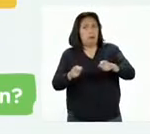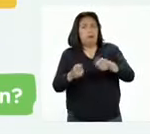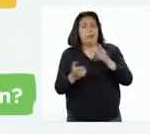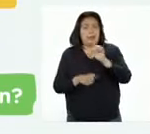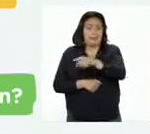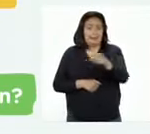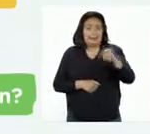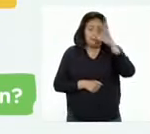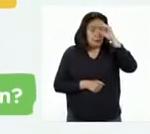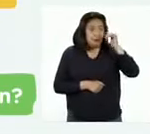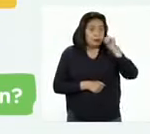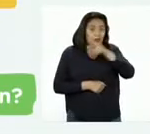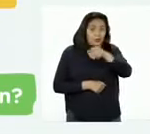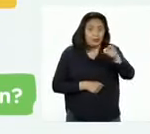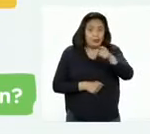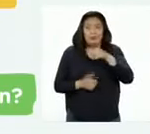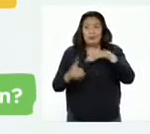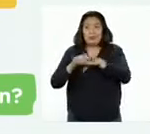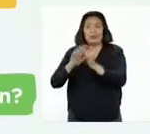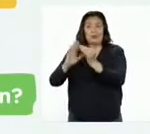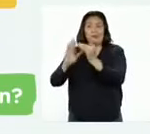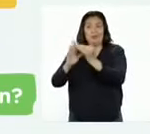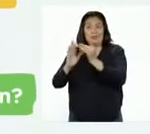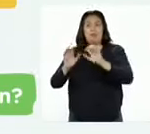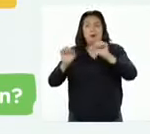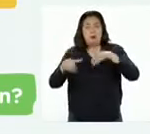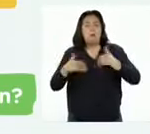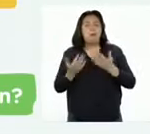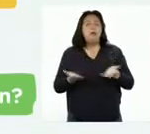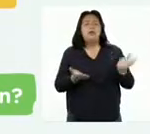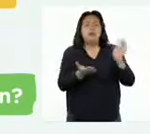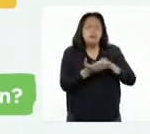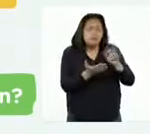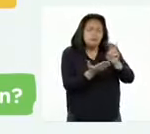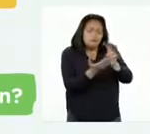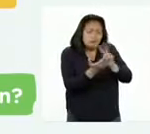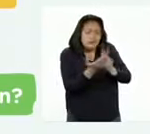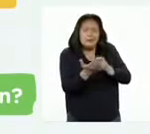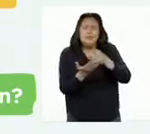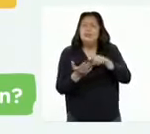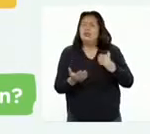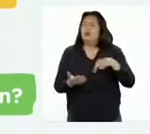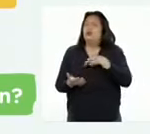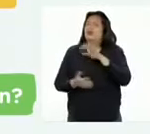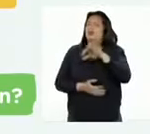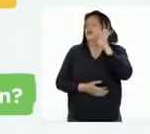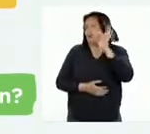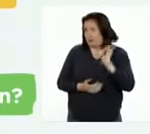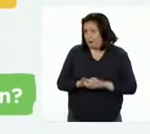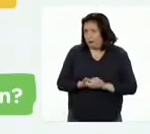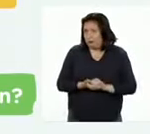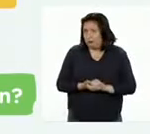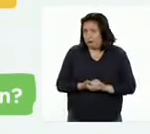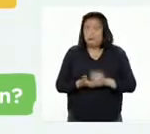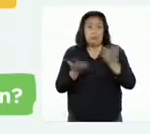Así las chicas y los chicos en casa pueden revisar la información que hemos encontrado. Sí, tienes